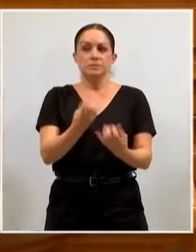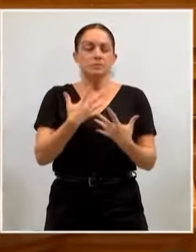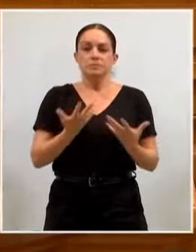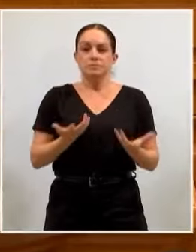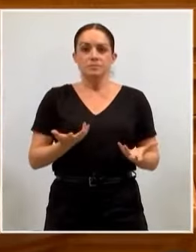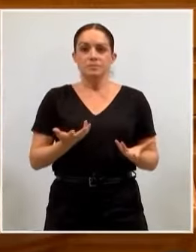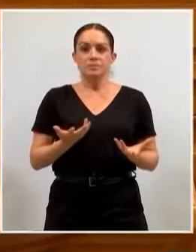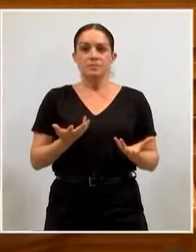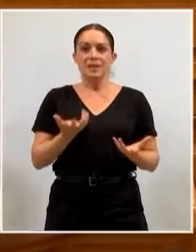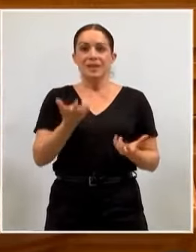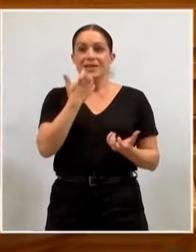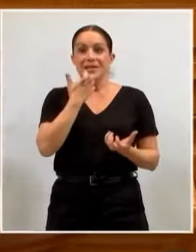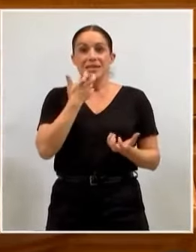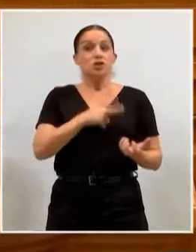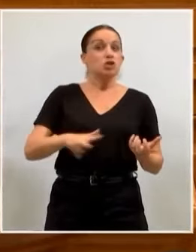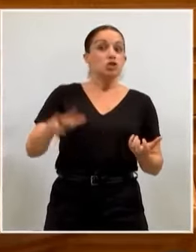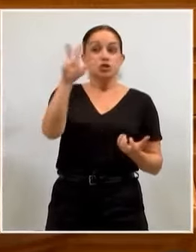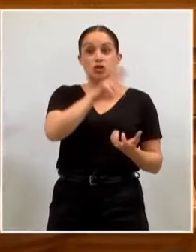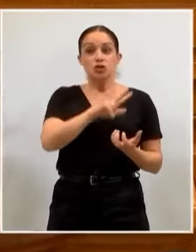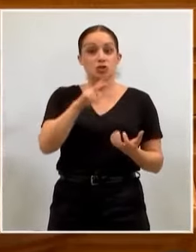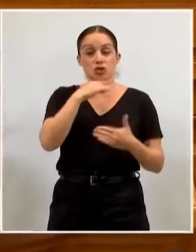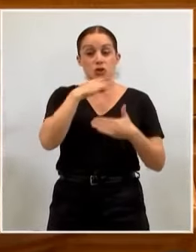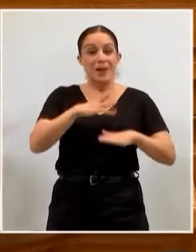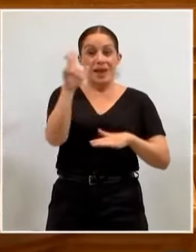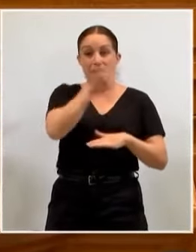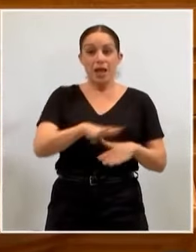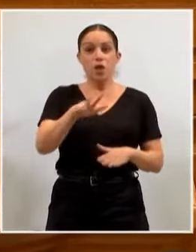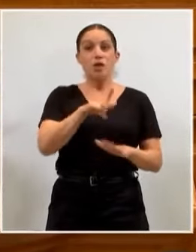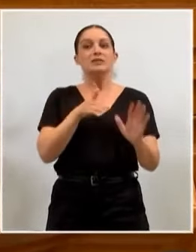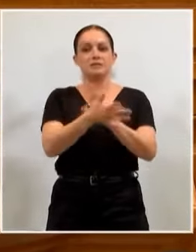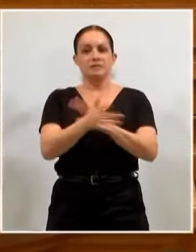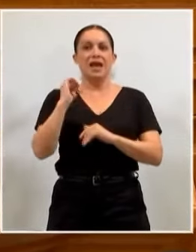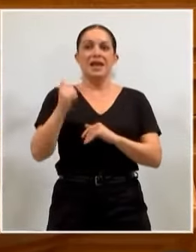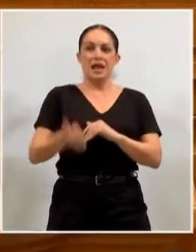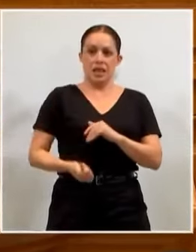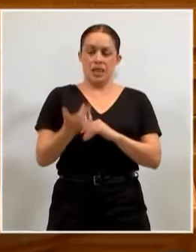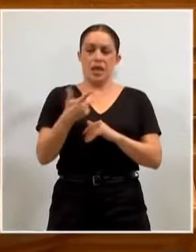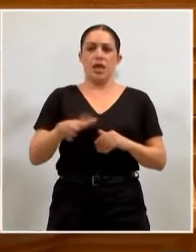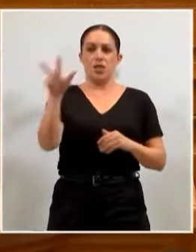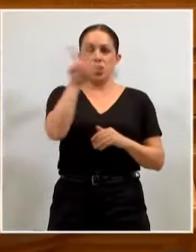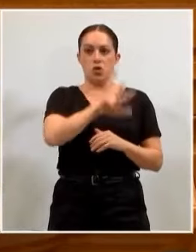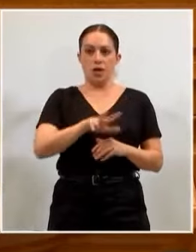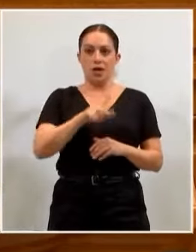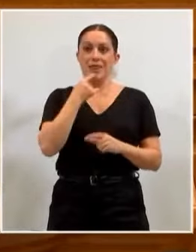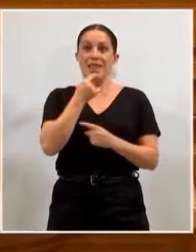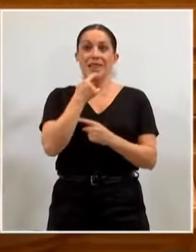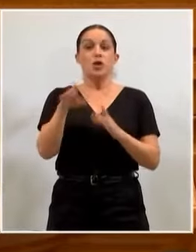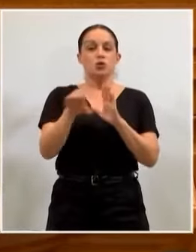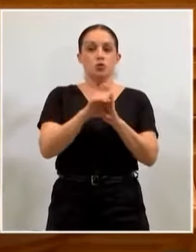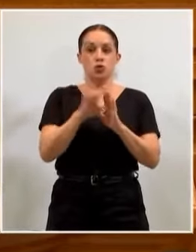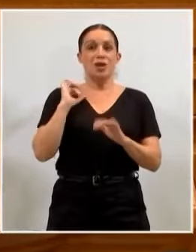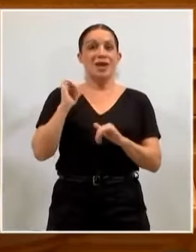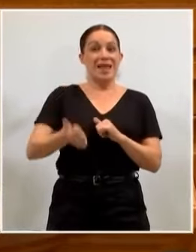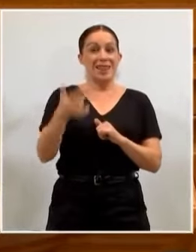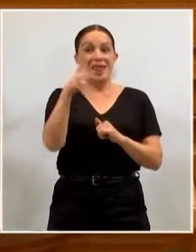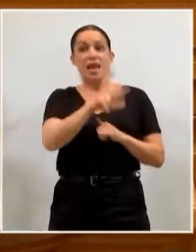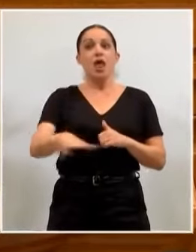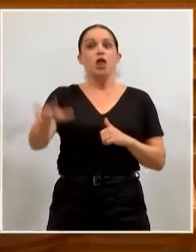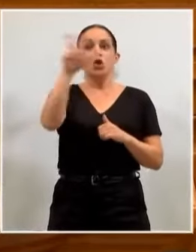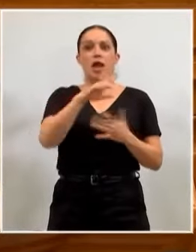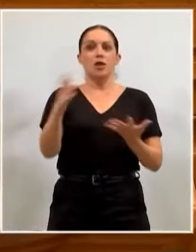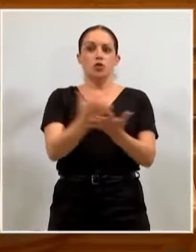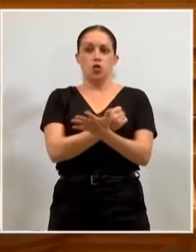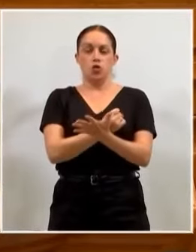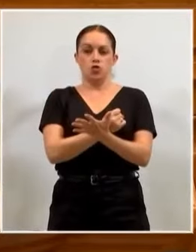es riqueza nacional. Y tengo que decir aquí, claro, como dice la Constitución, que no lo dice por decir, que la riqueza nacional es nacional, es de